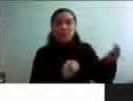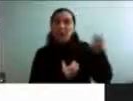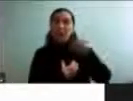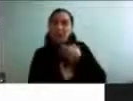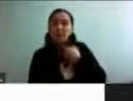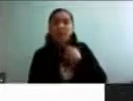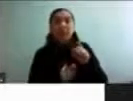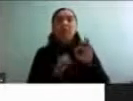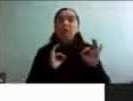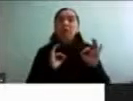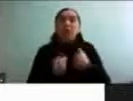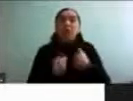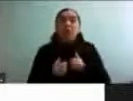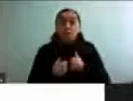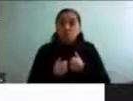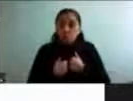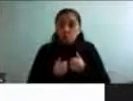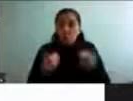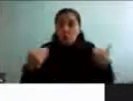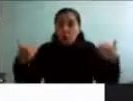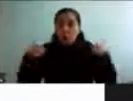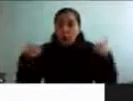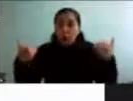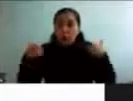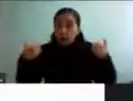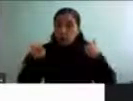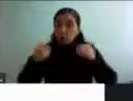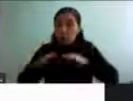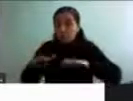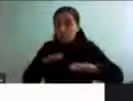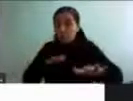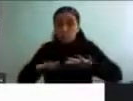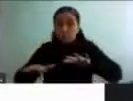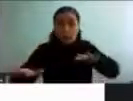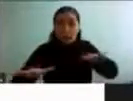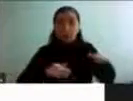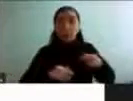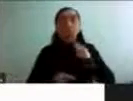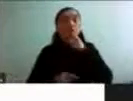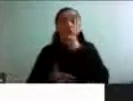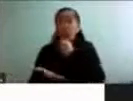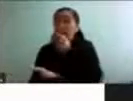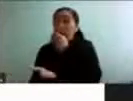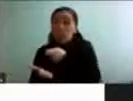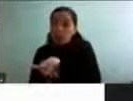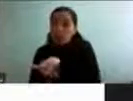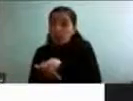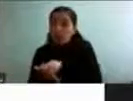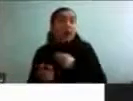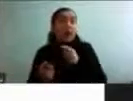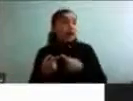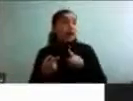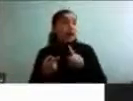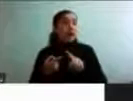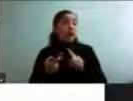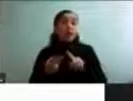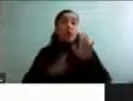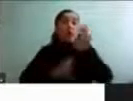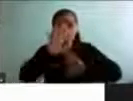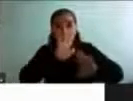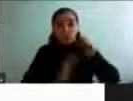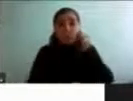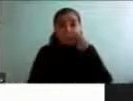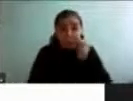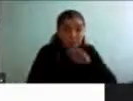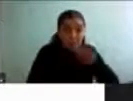hago ejercicio, yo me muevo, yo voy a hacer las compras, yo voy a cuidar a mis nietos y mientras